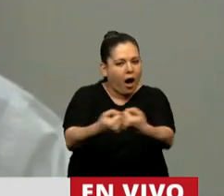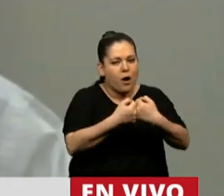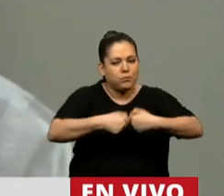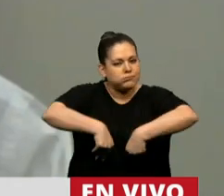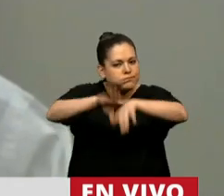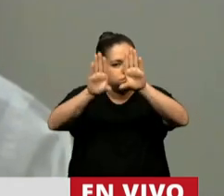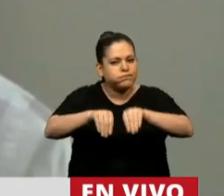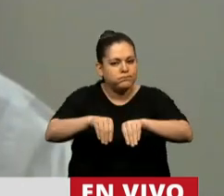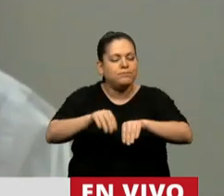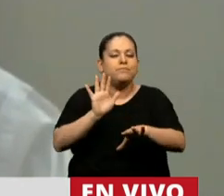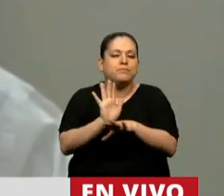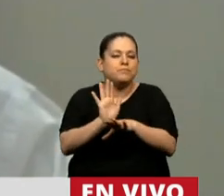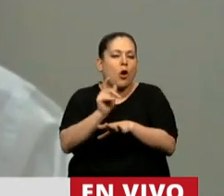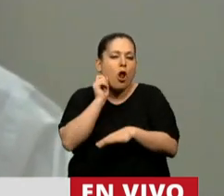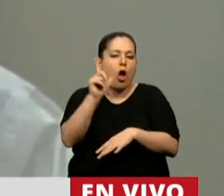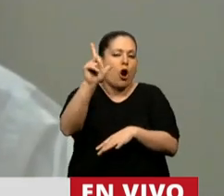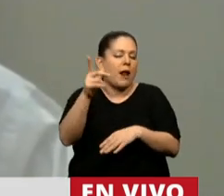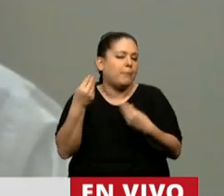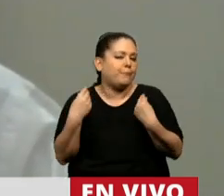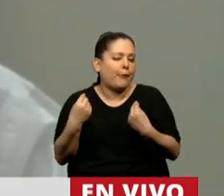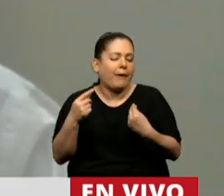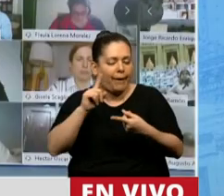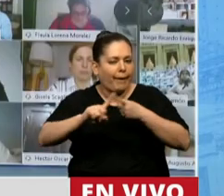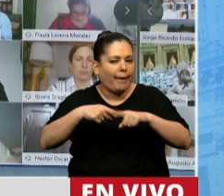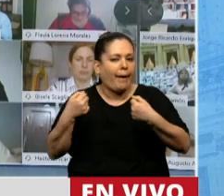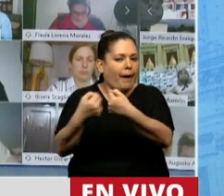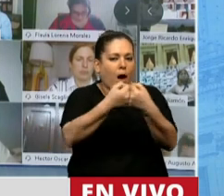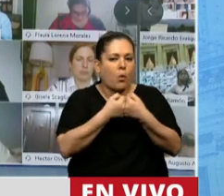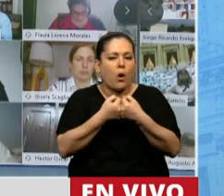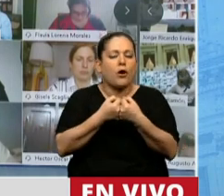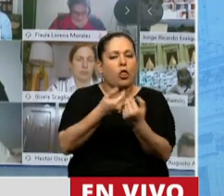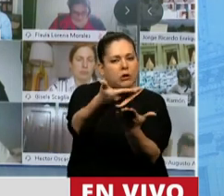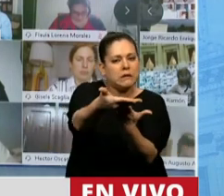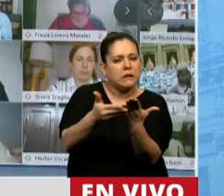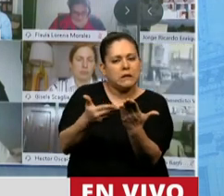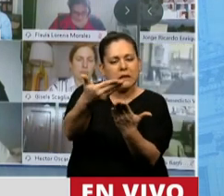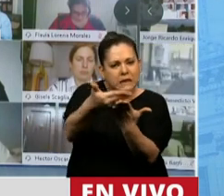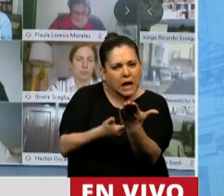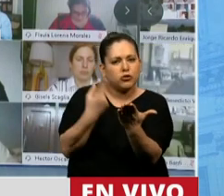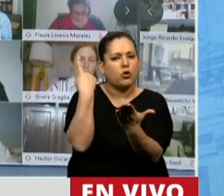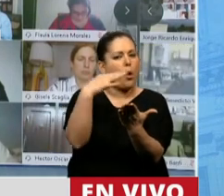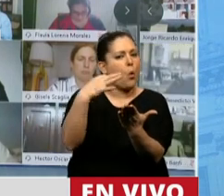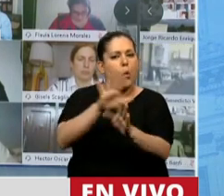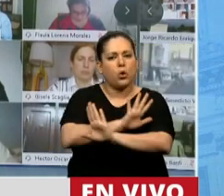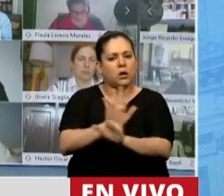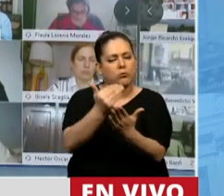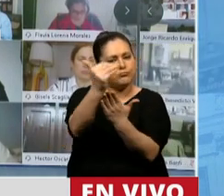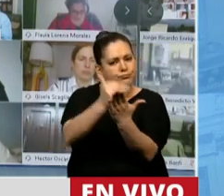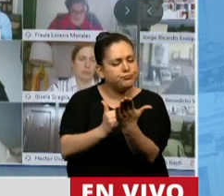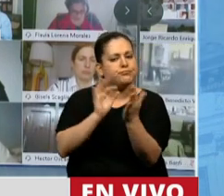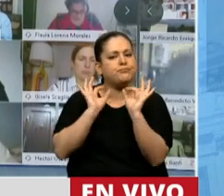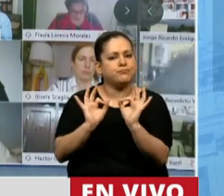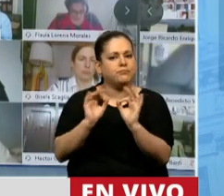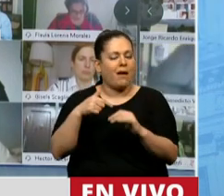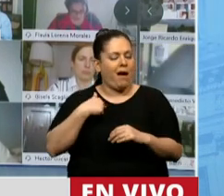Es decir, hemos logrado acordar un texto único y me parece un hecho importante